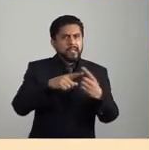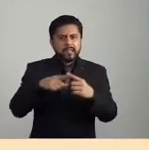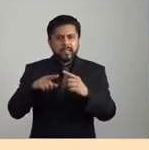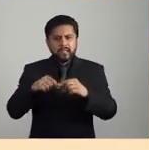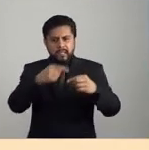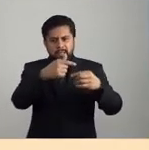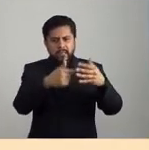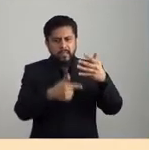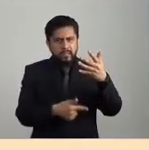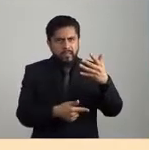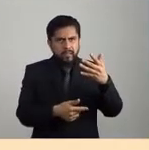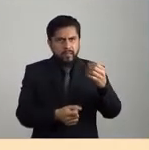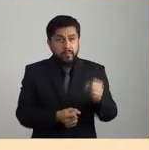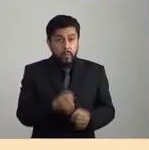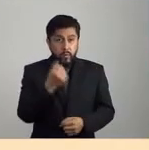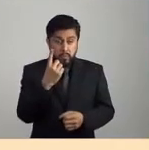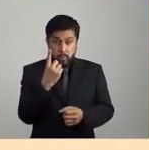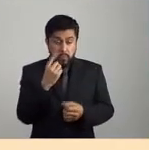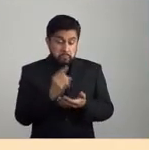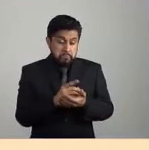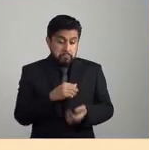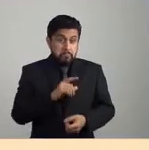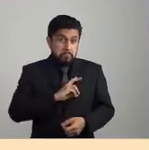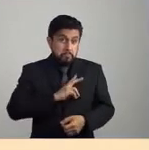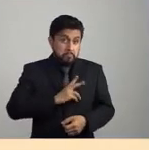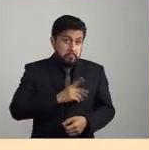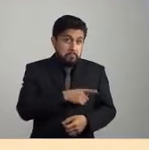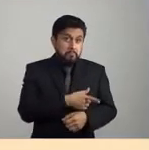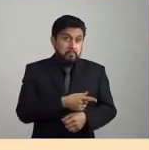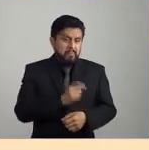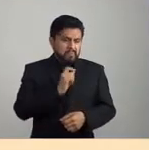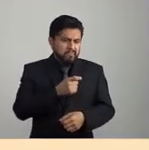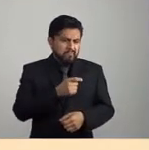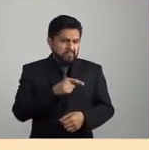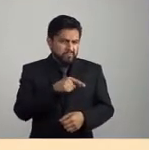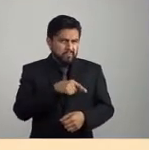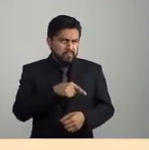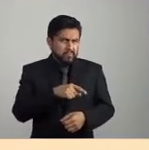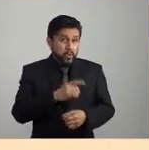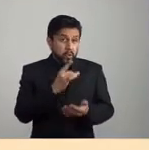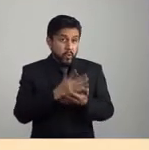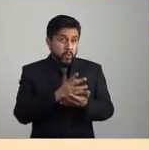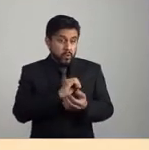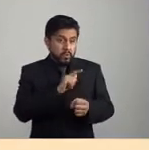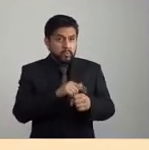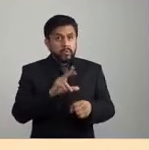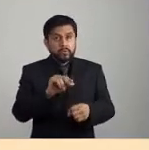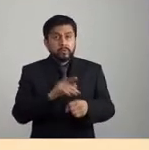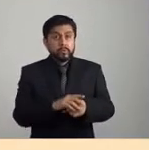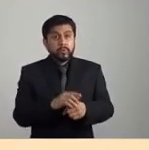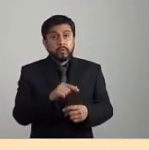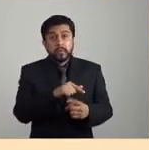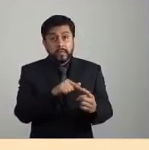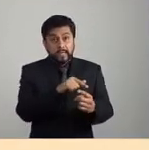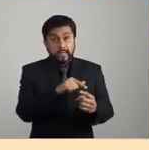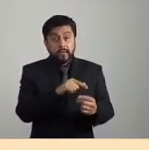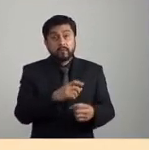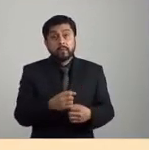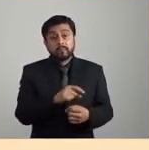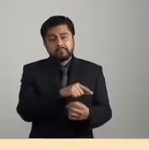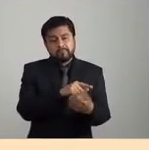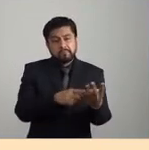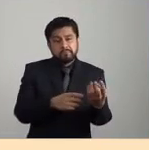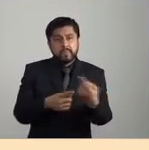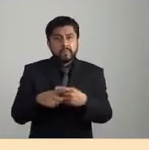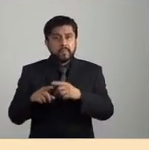microorganismos, digamos, excepcionales, sino hacen parte también de los propios